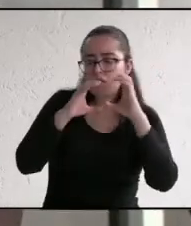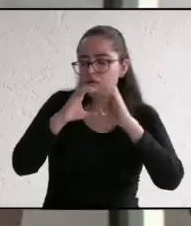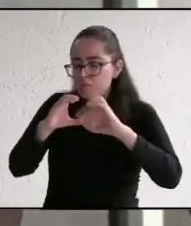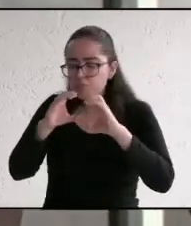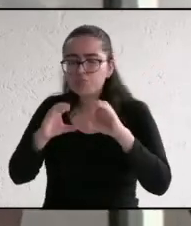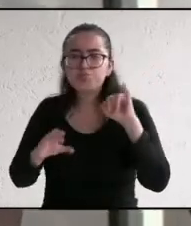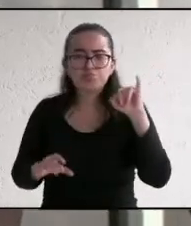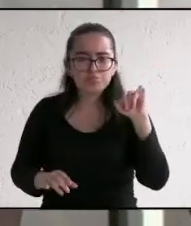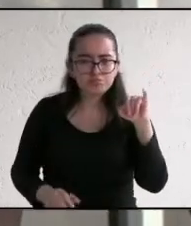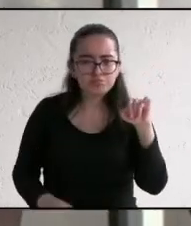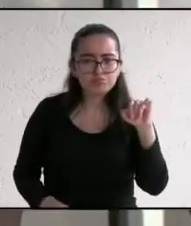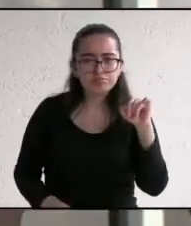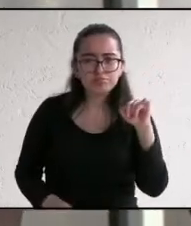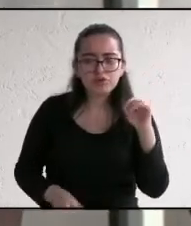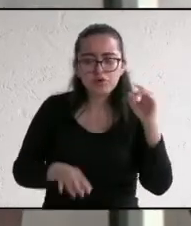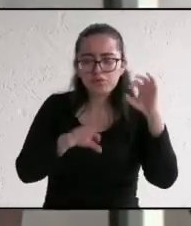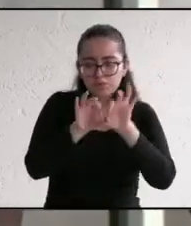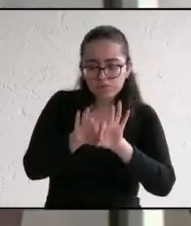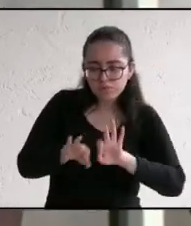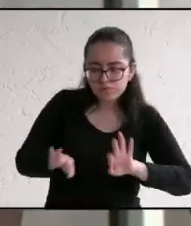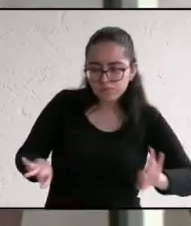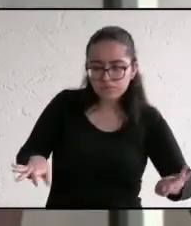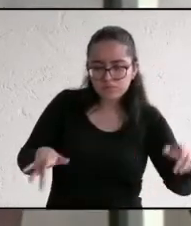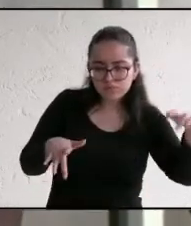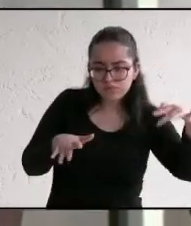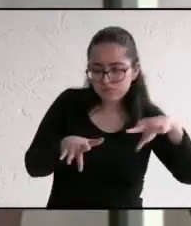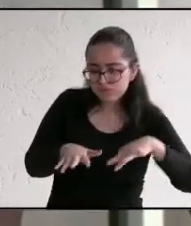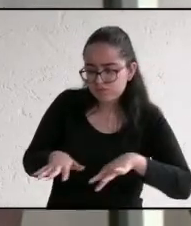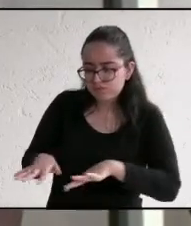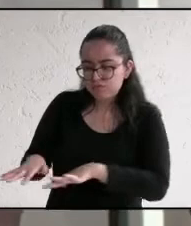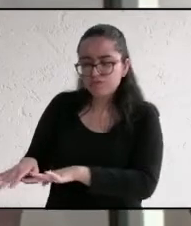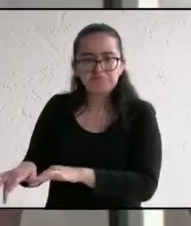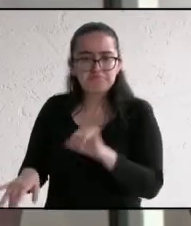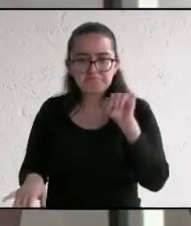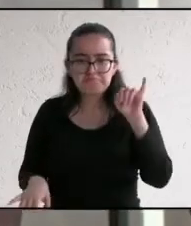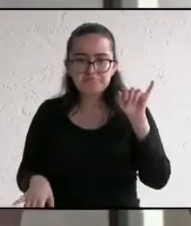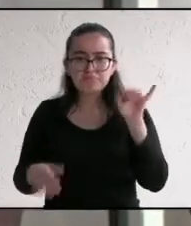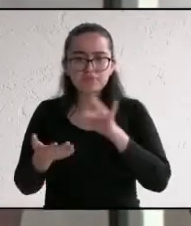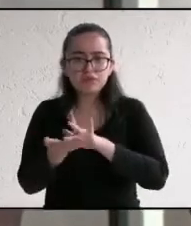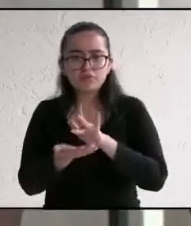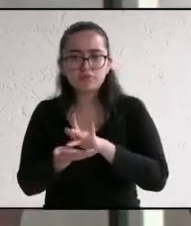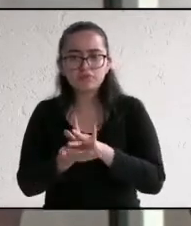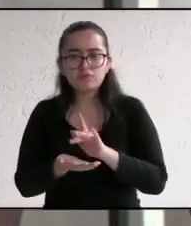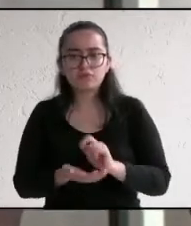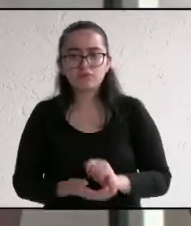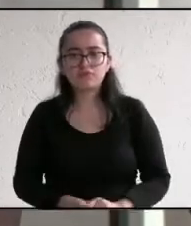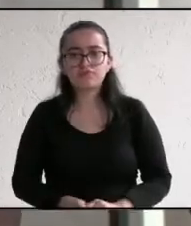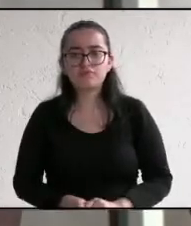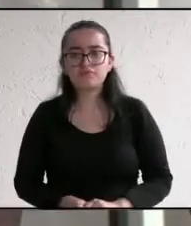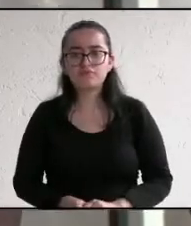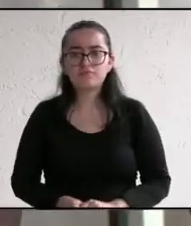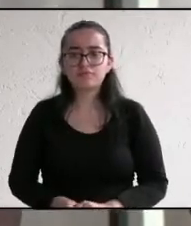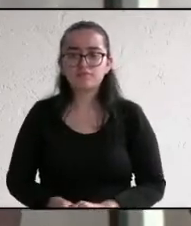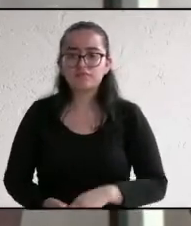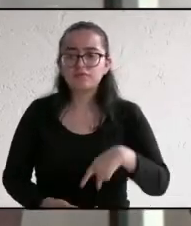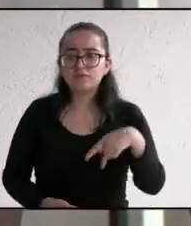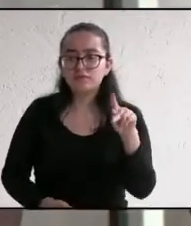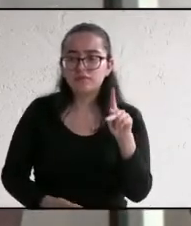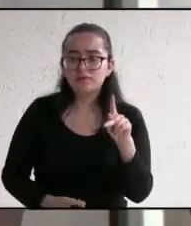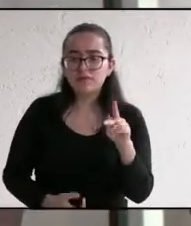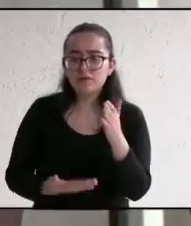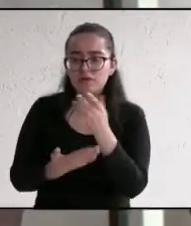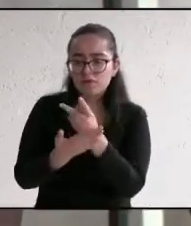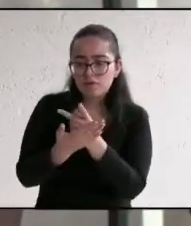los ductos de agua potable. El apoyo está, solo es necesario generar un buen